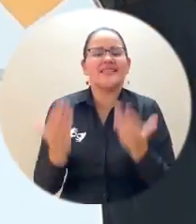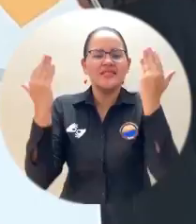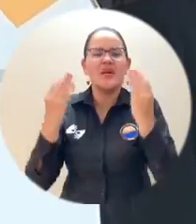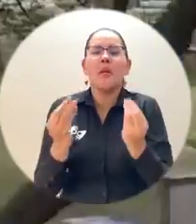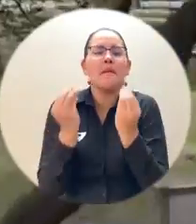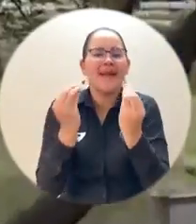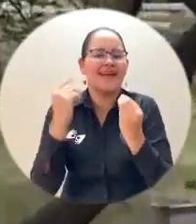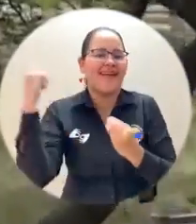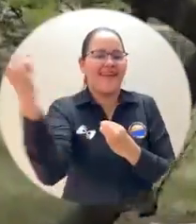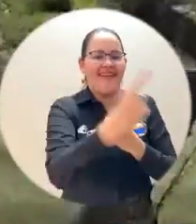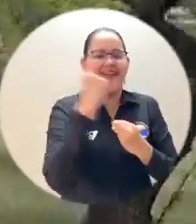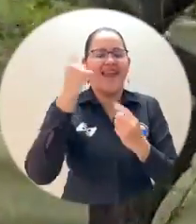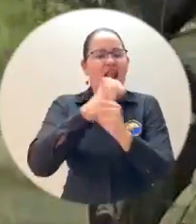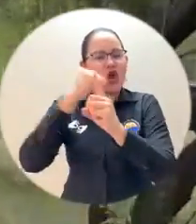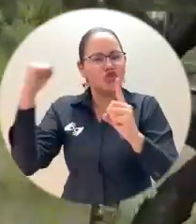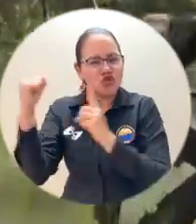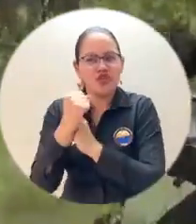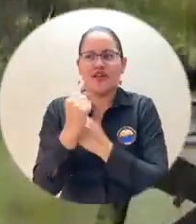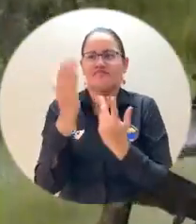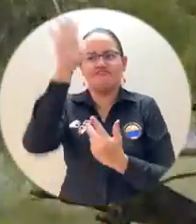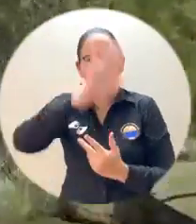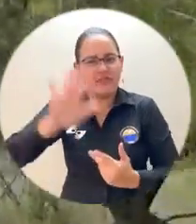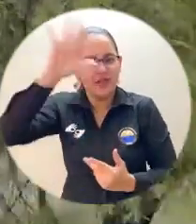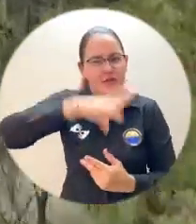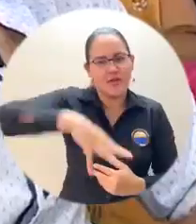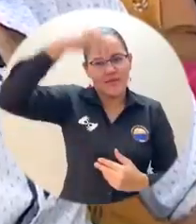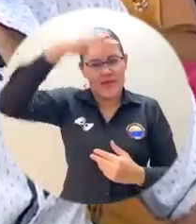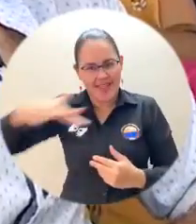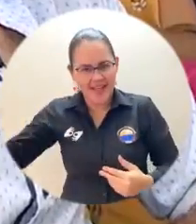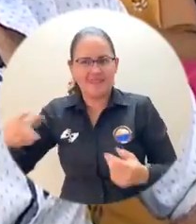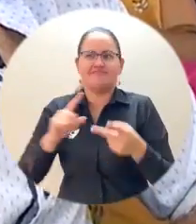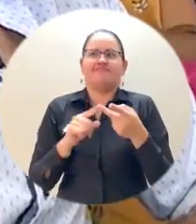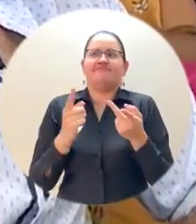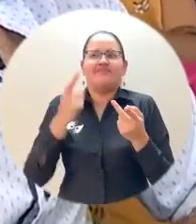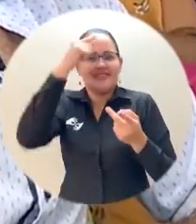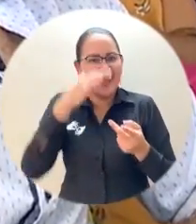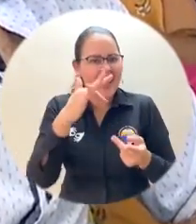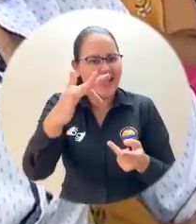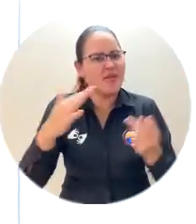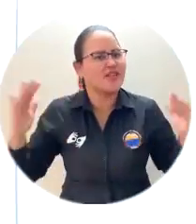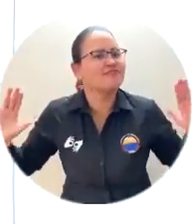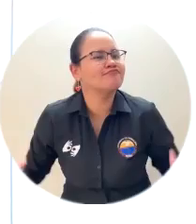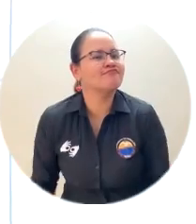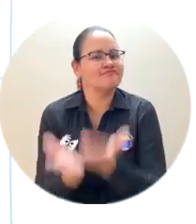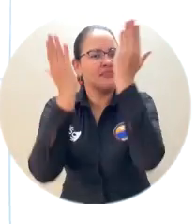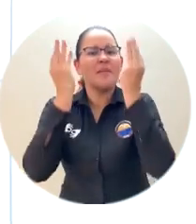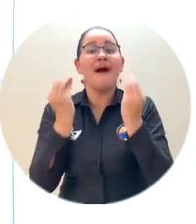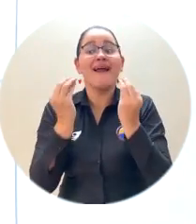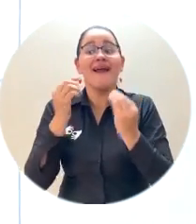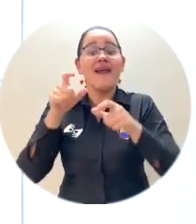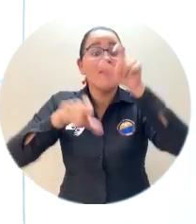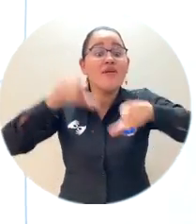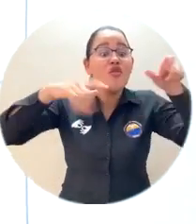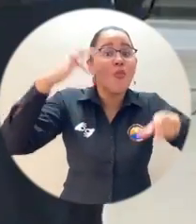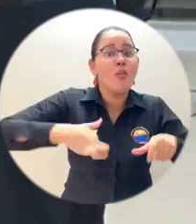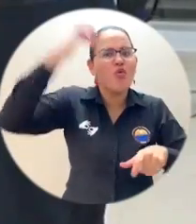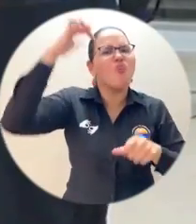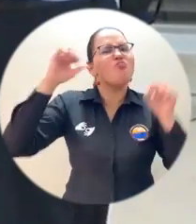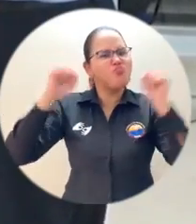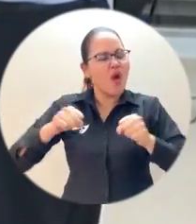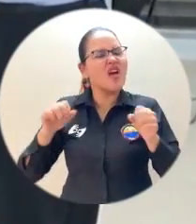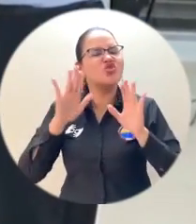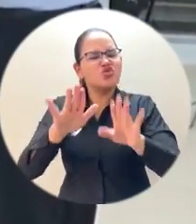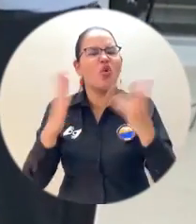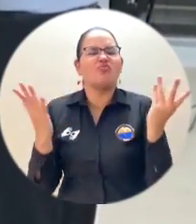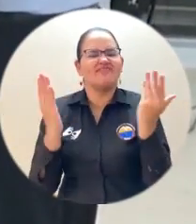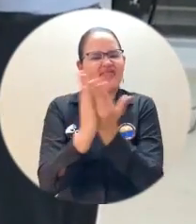busca agregar valor al entorno social del departamento y el distrito, mediante la formación de idóneos profesionales que puedan aportar a la calidad